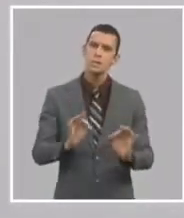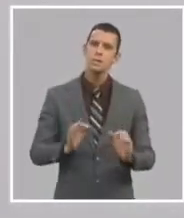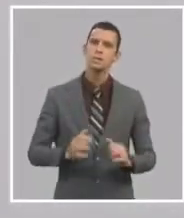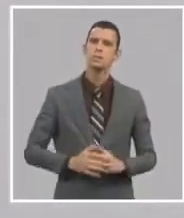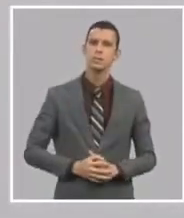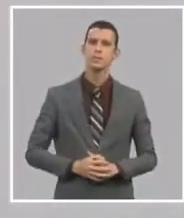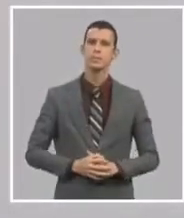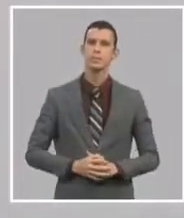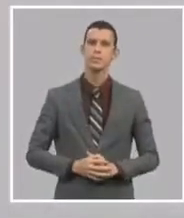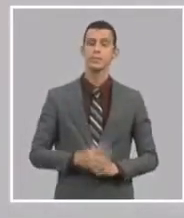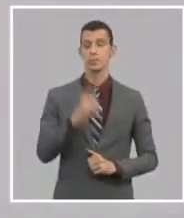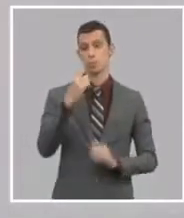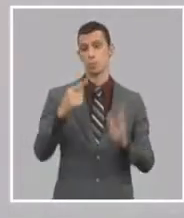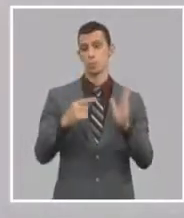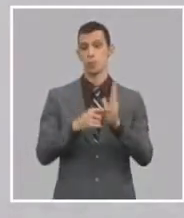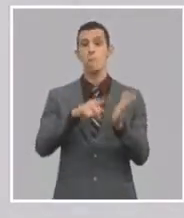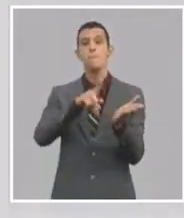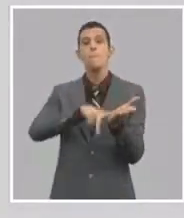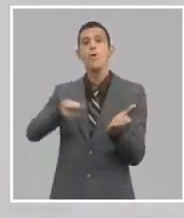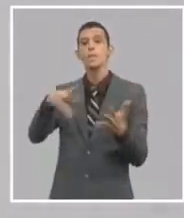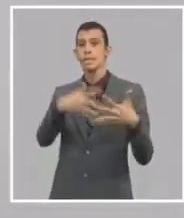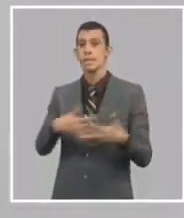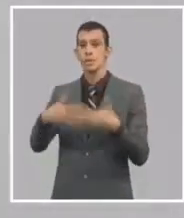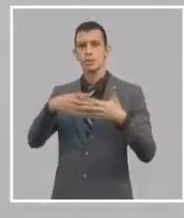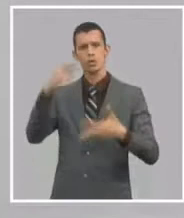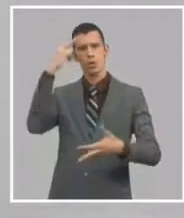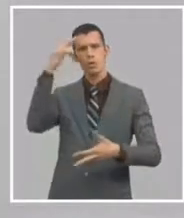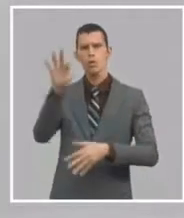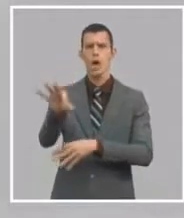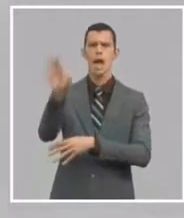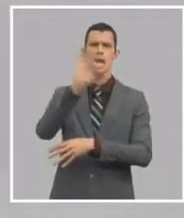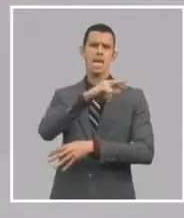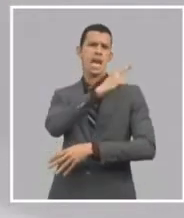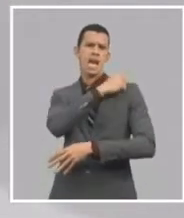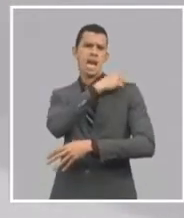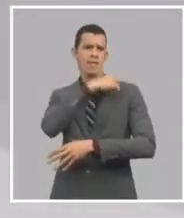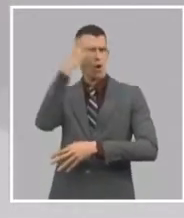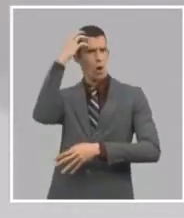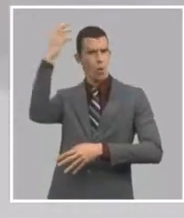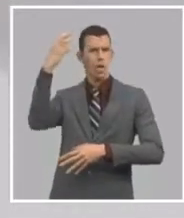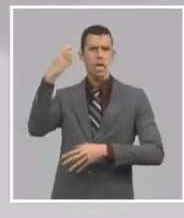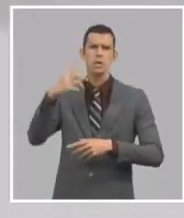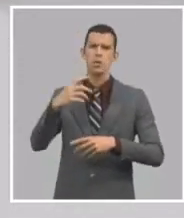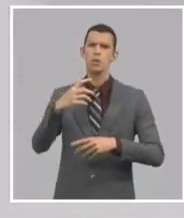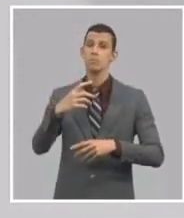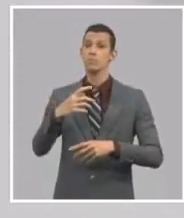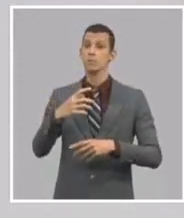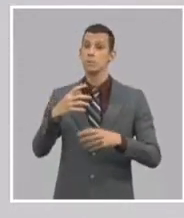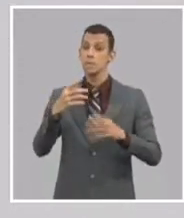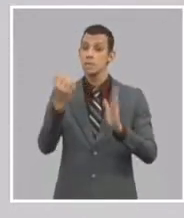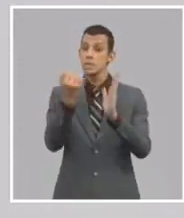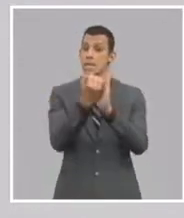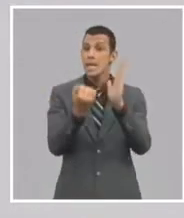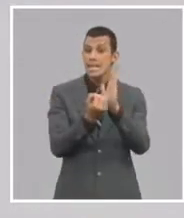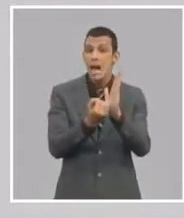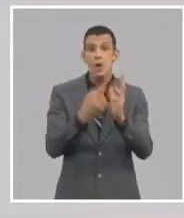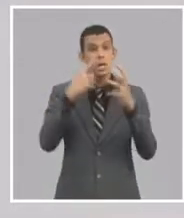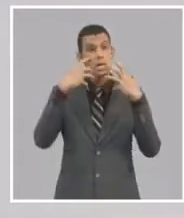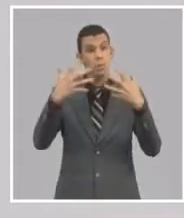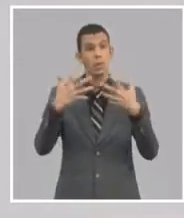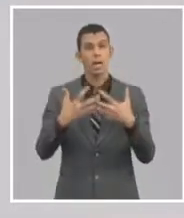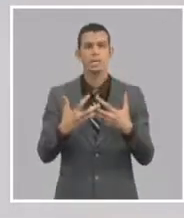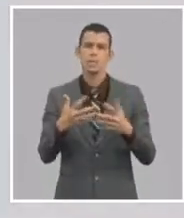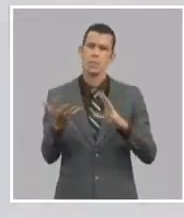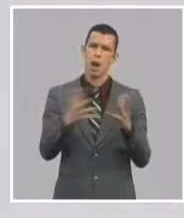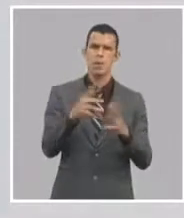recuerdo que eligió su alcalde y no es una ciudad pequeña en Estados Unidos, con menos del 10%, en una ocasión con menos del 10%